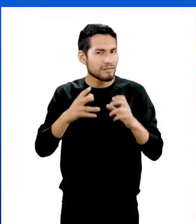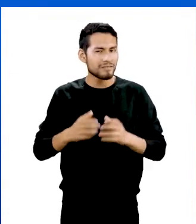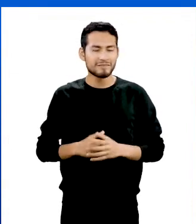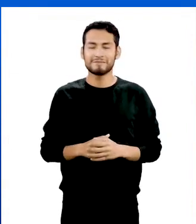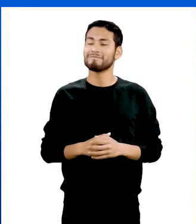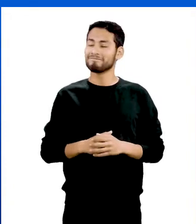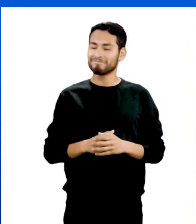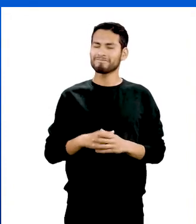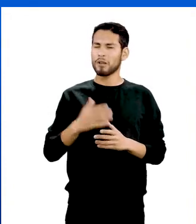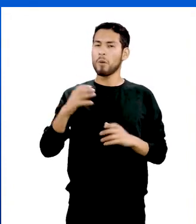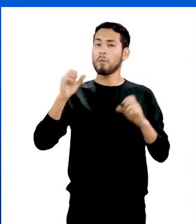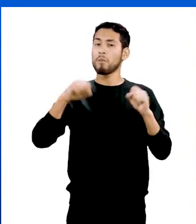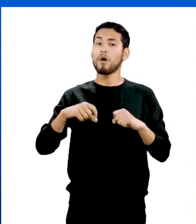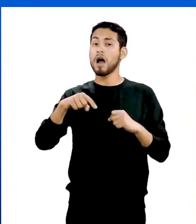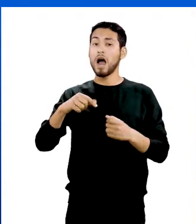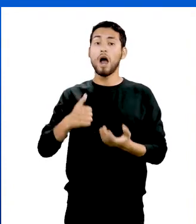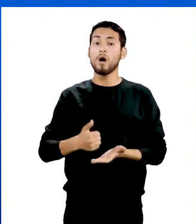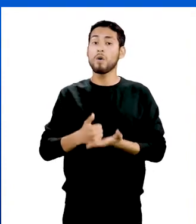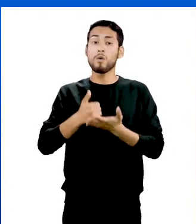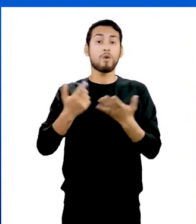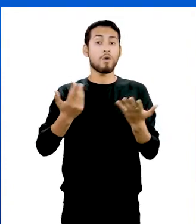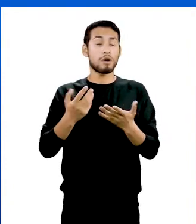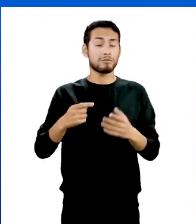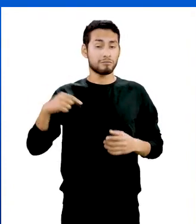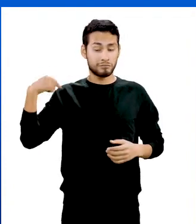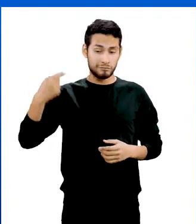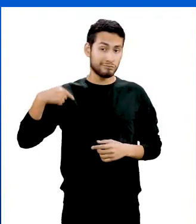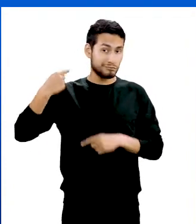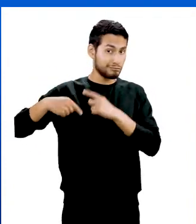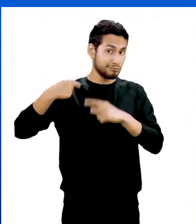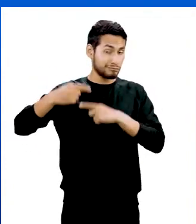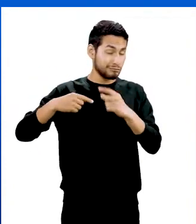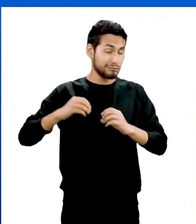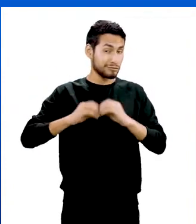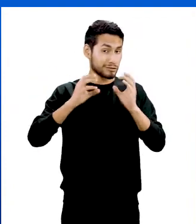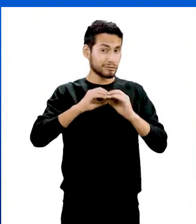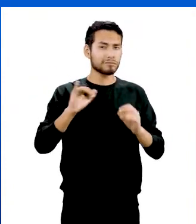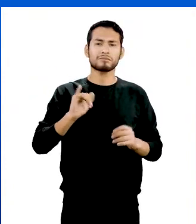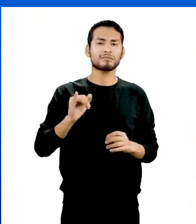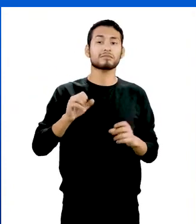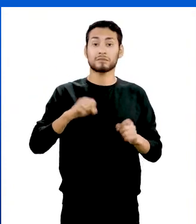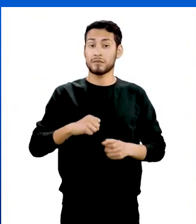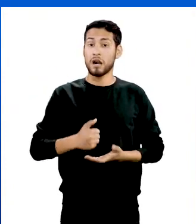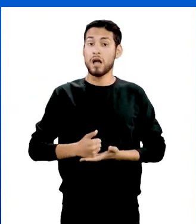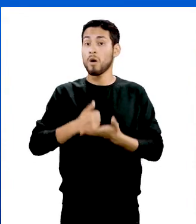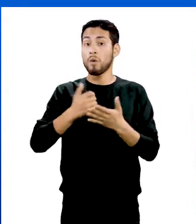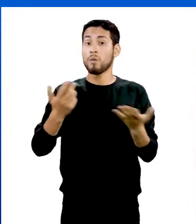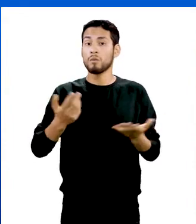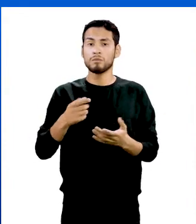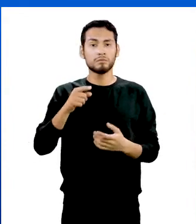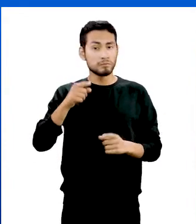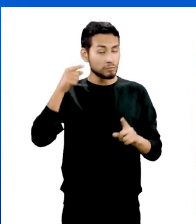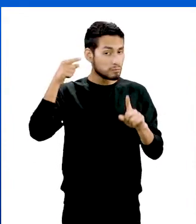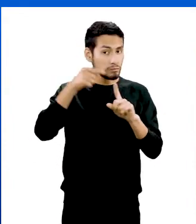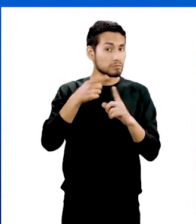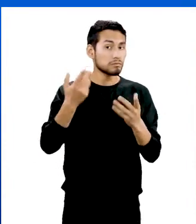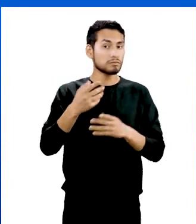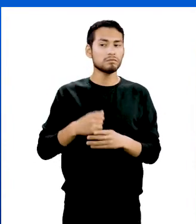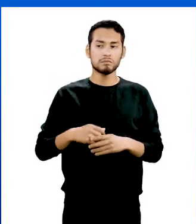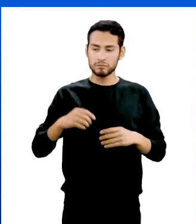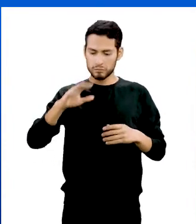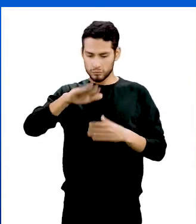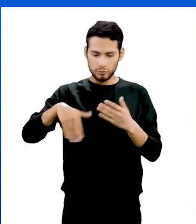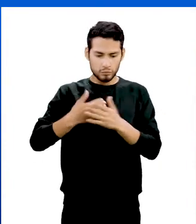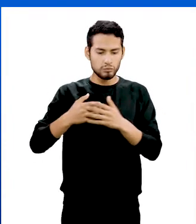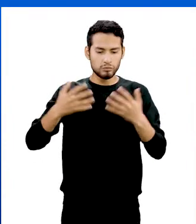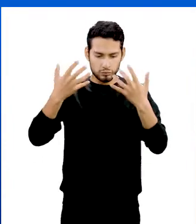antes, podemos deducir que este tema no solo te ayudará en tu día a día, sino que será de gran ayuda si es que te dedicas